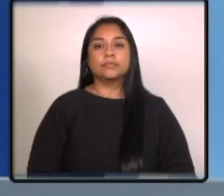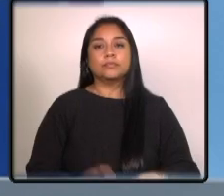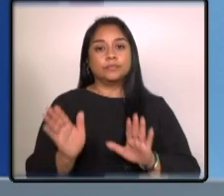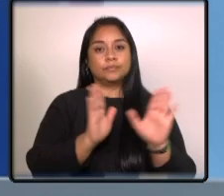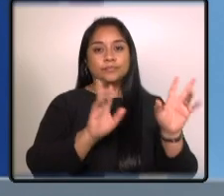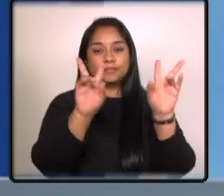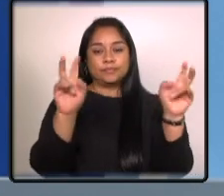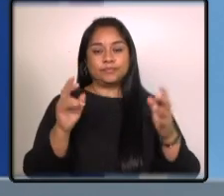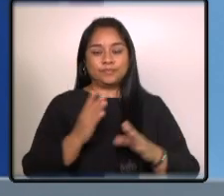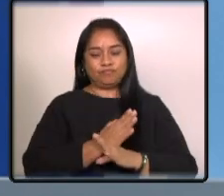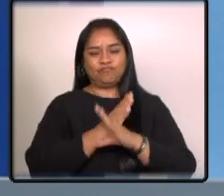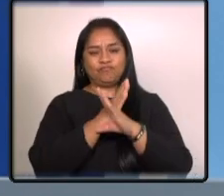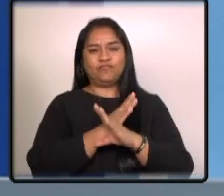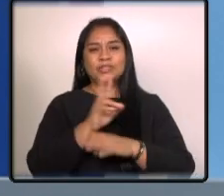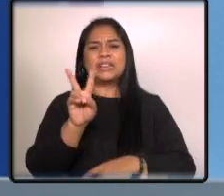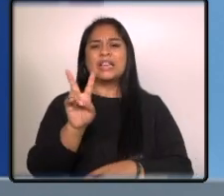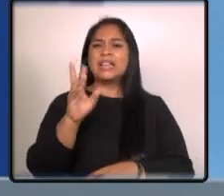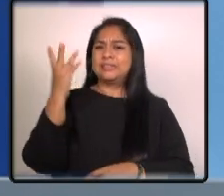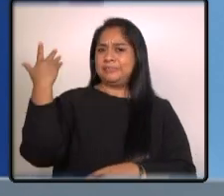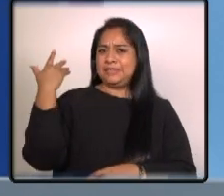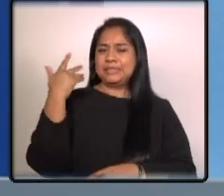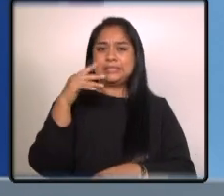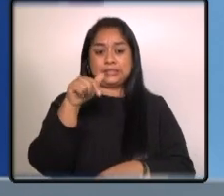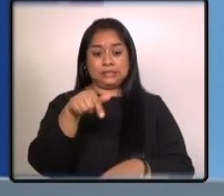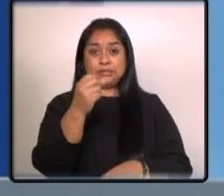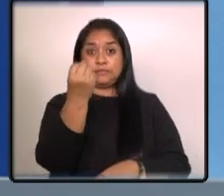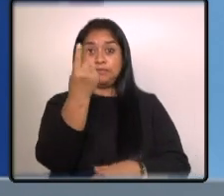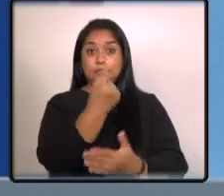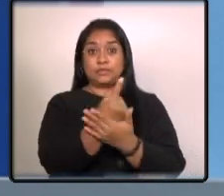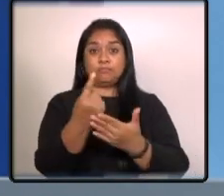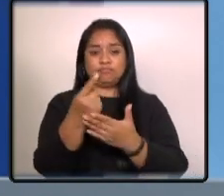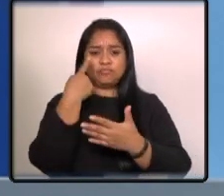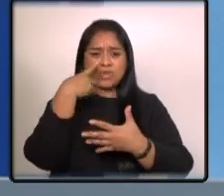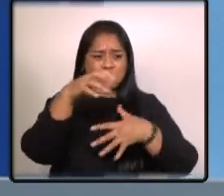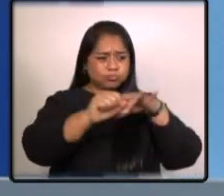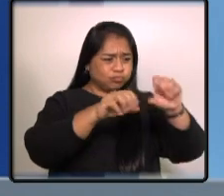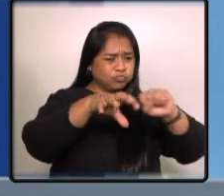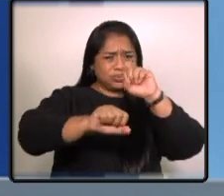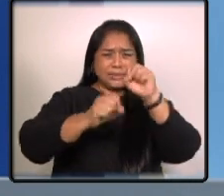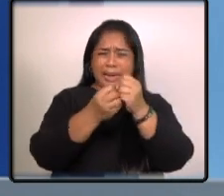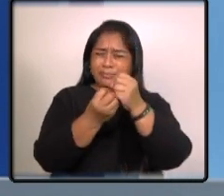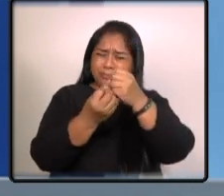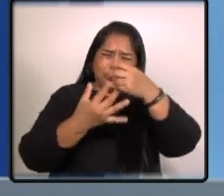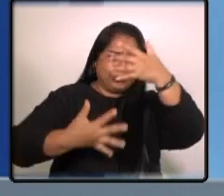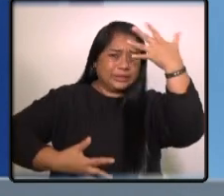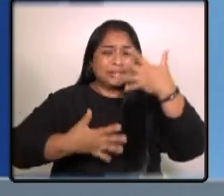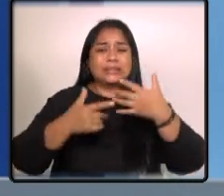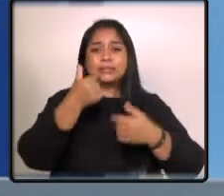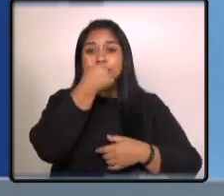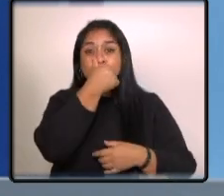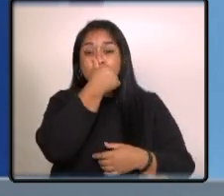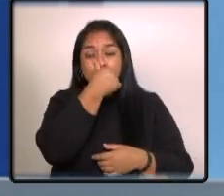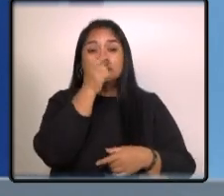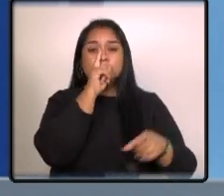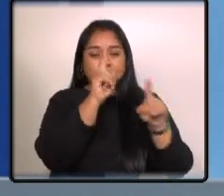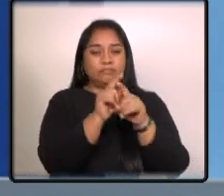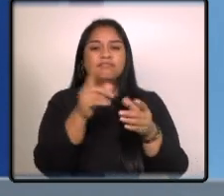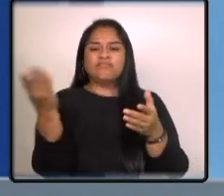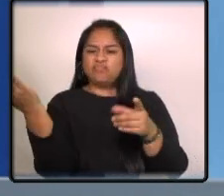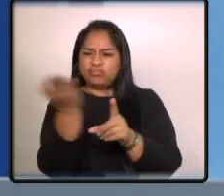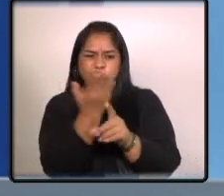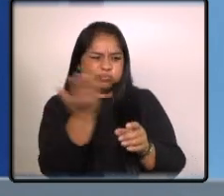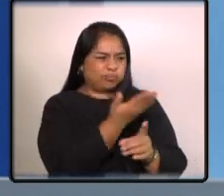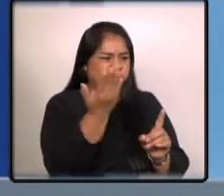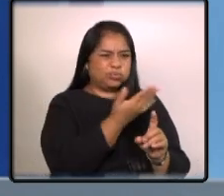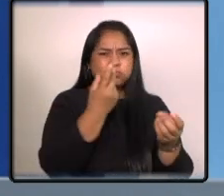temas de seguridad desde el viernes y este fin de semana se han incautado una gran cantidad de droga así como la erradicación de plantaciones